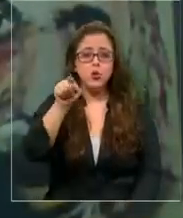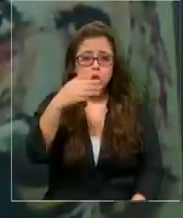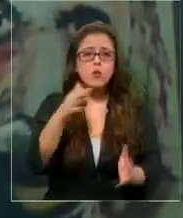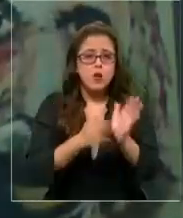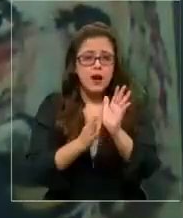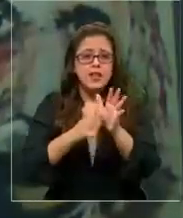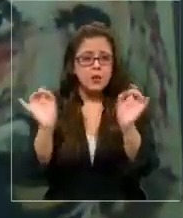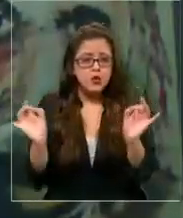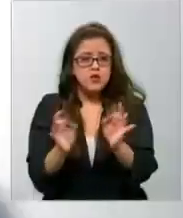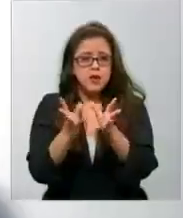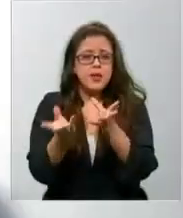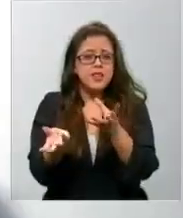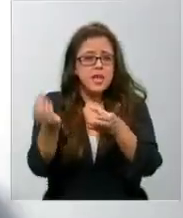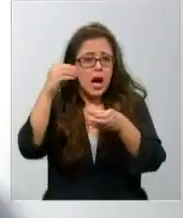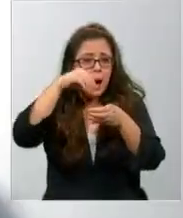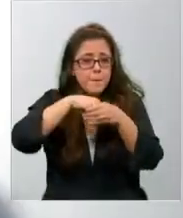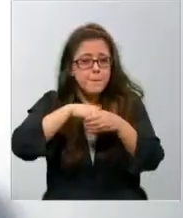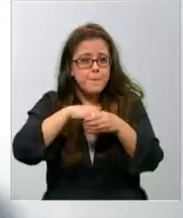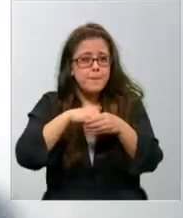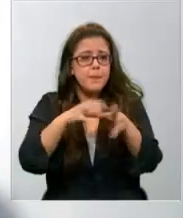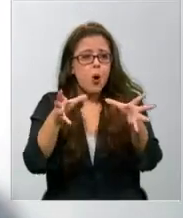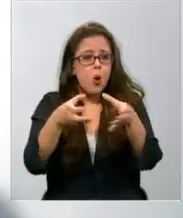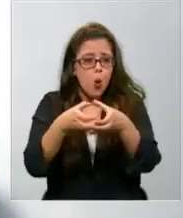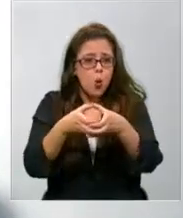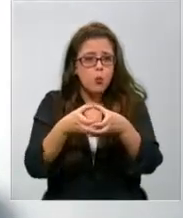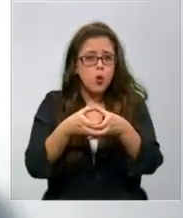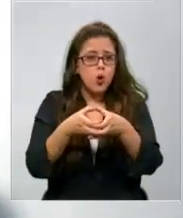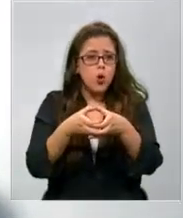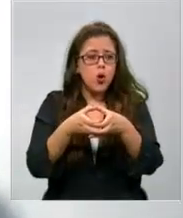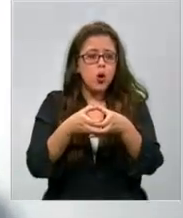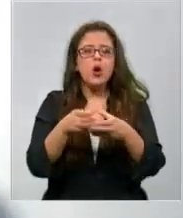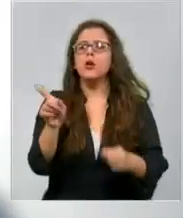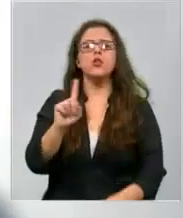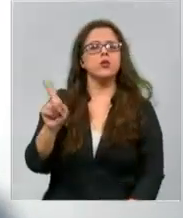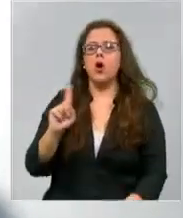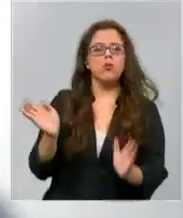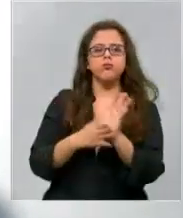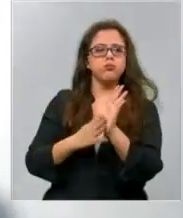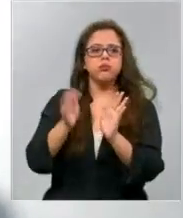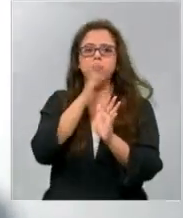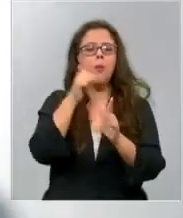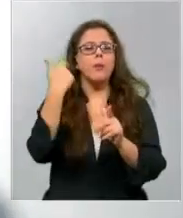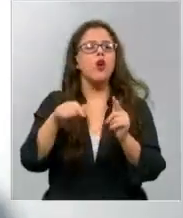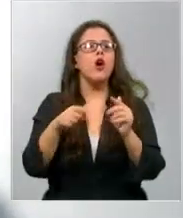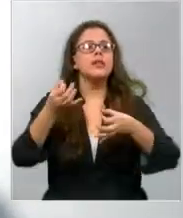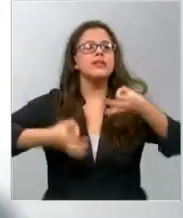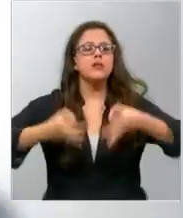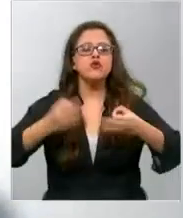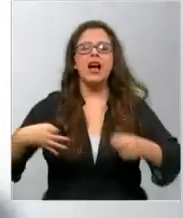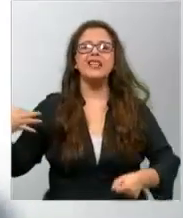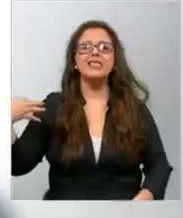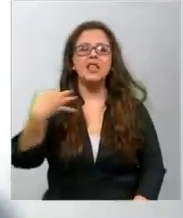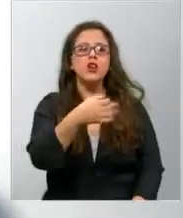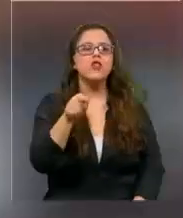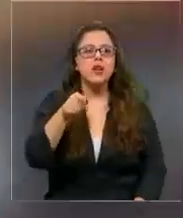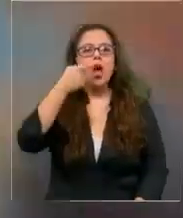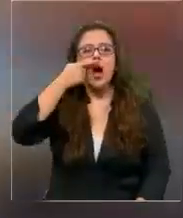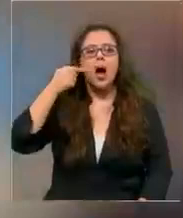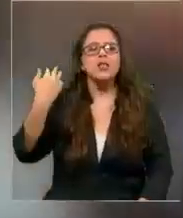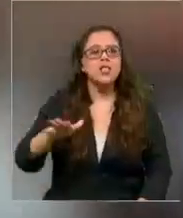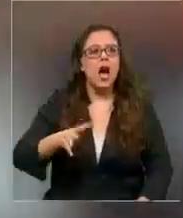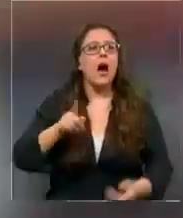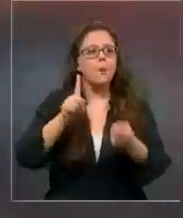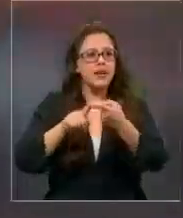miembro de alguna banda? Es que no se trata de comprobar que él era miembro de una banda. Lo que se comprobó y lo que el tribunal dio por establecido es que él había participado en los hechos.